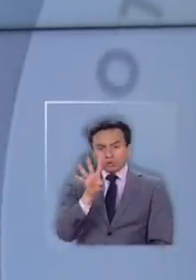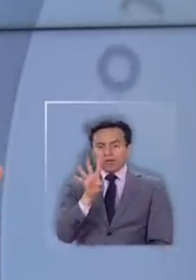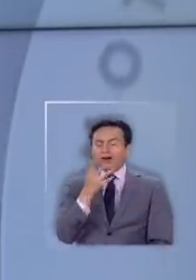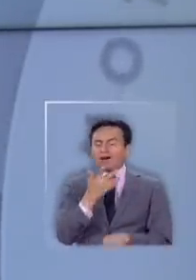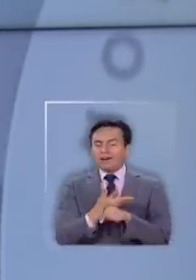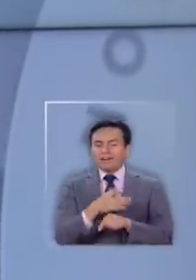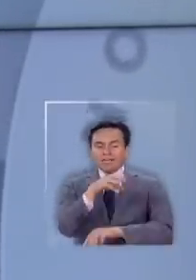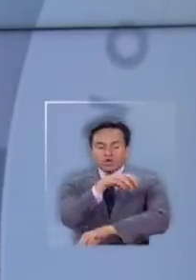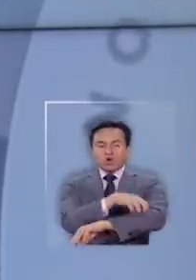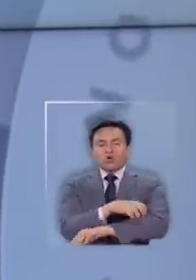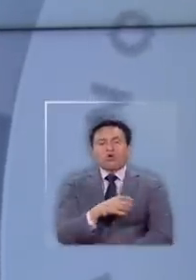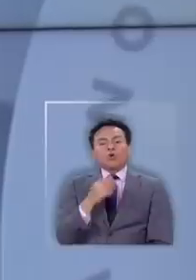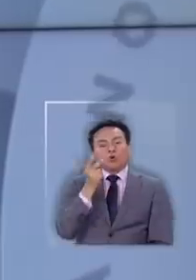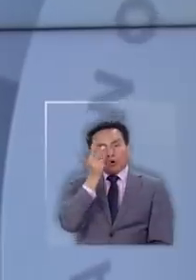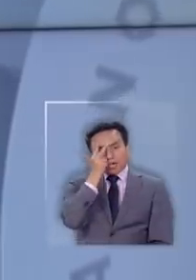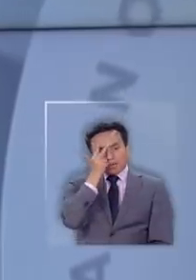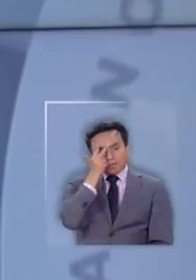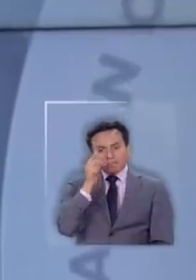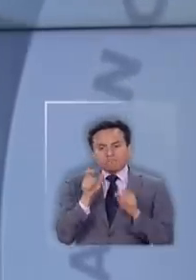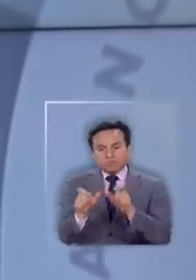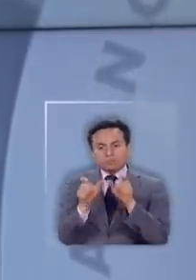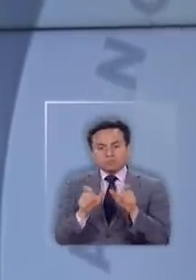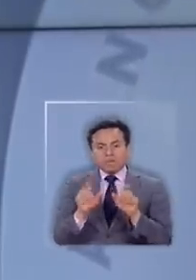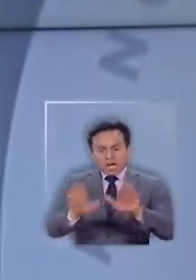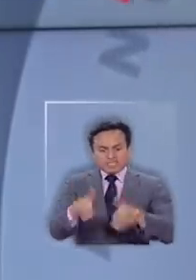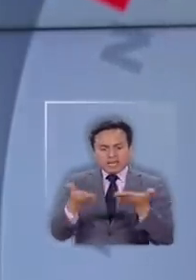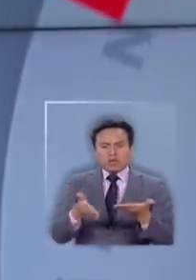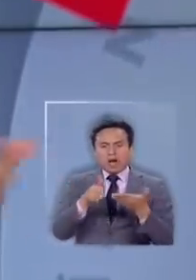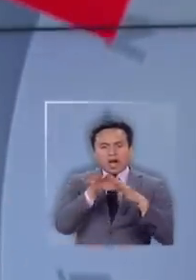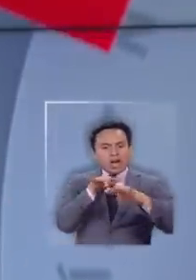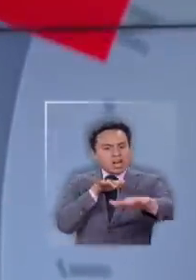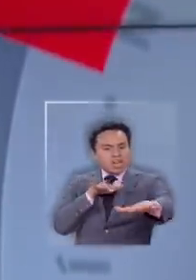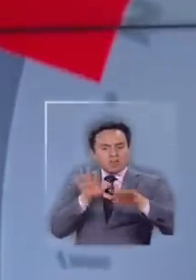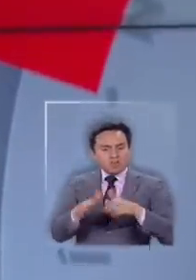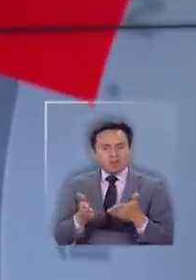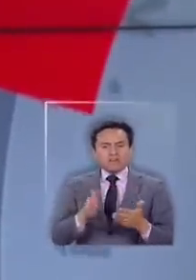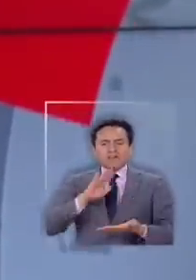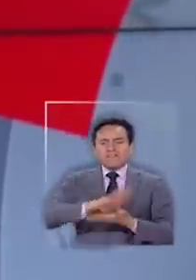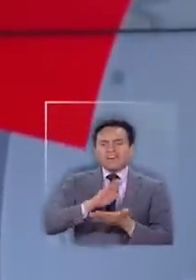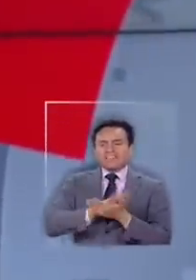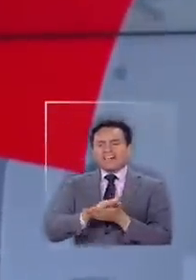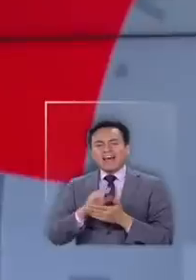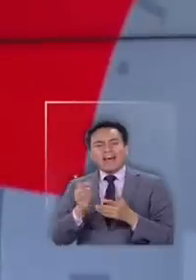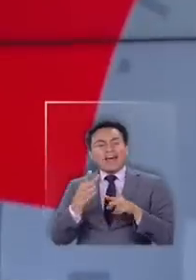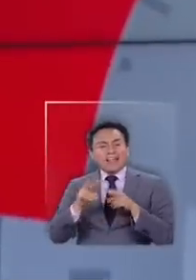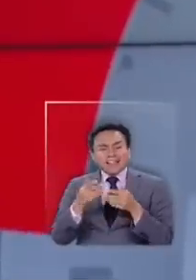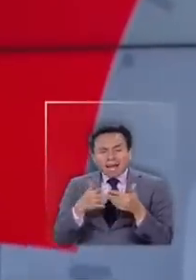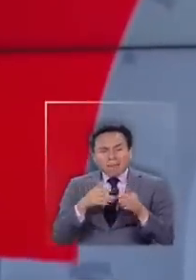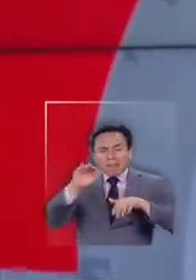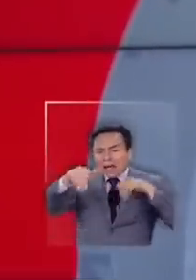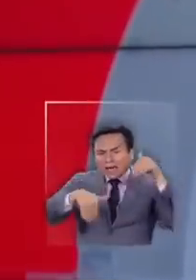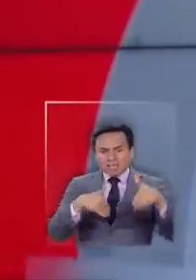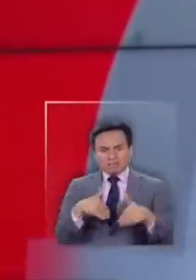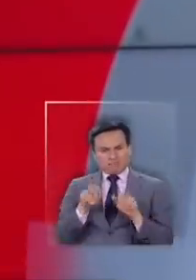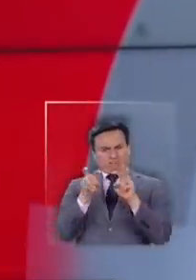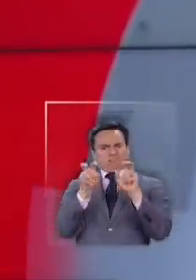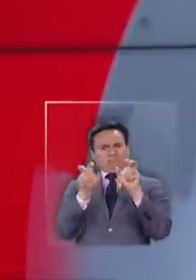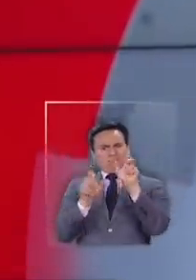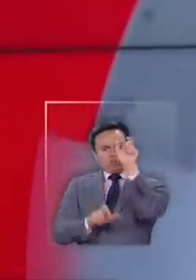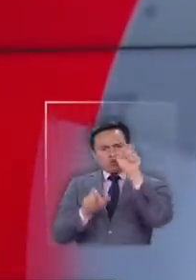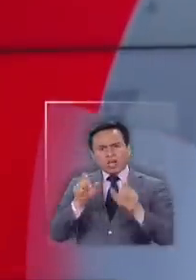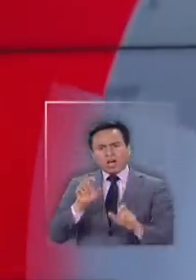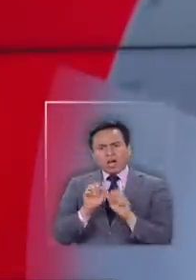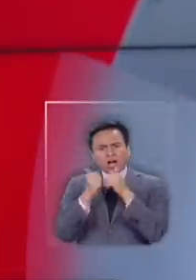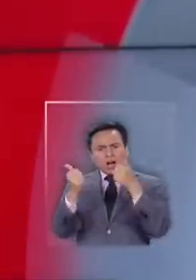En la región de Coquimbo, fiscalizaron asados en el río, fiestas en la playa, situación que pone en alerta a las